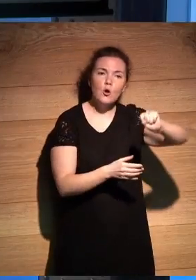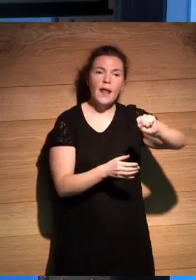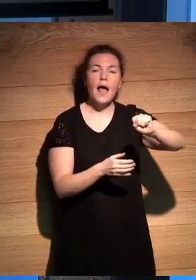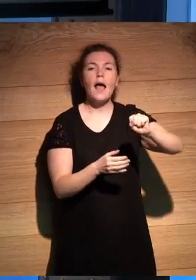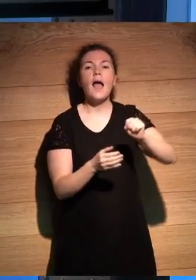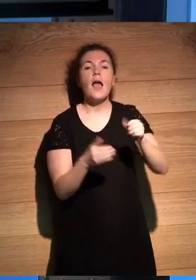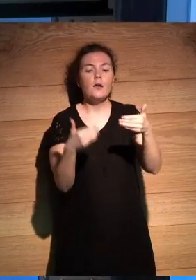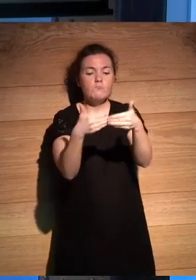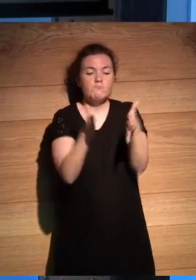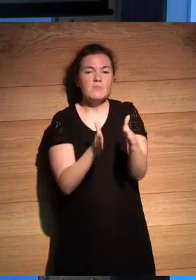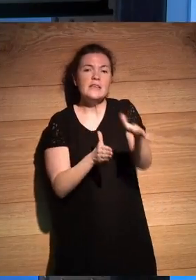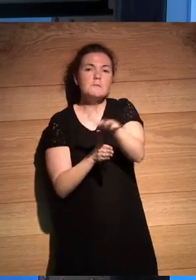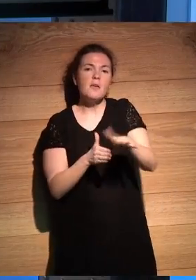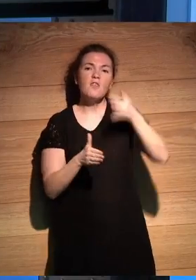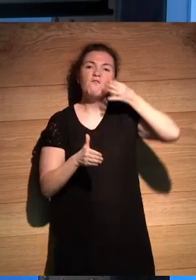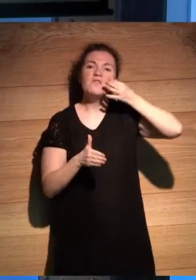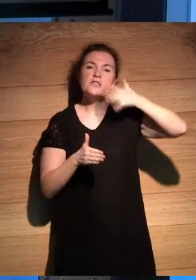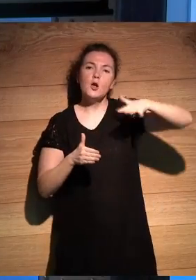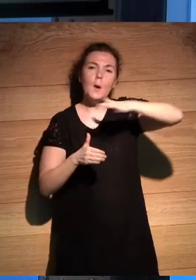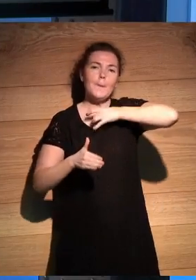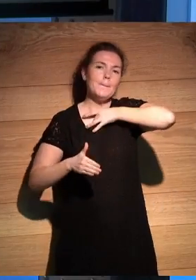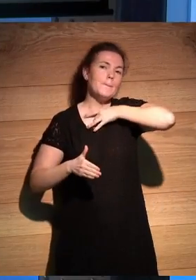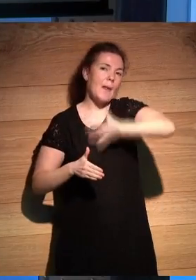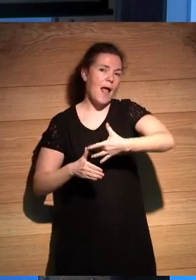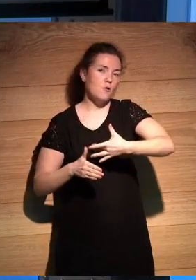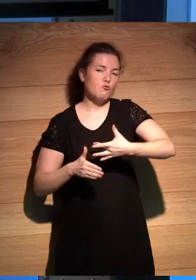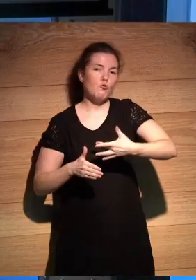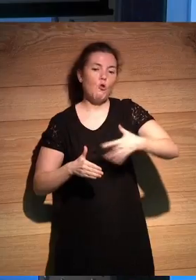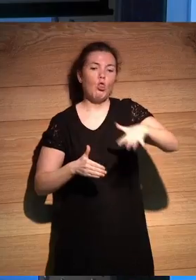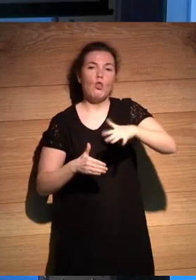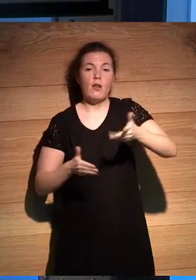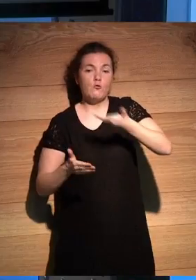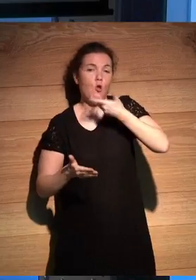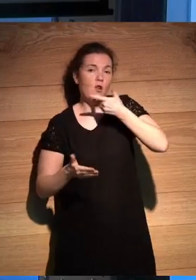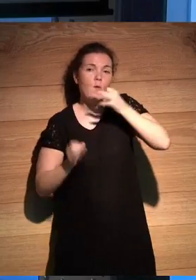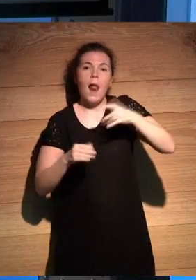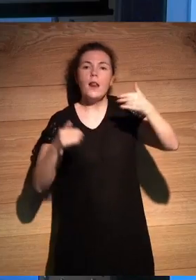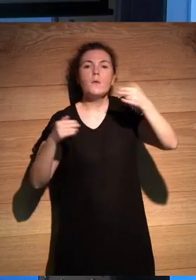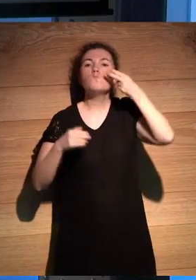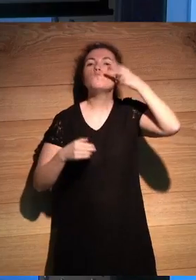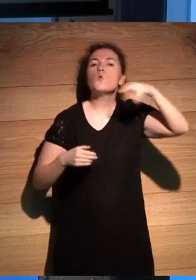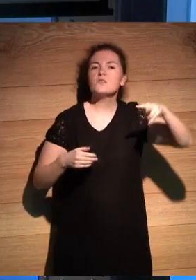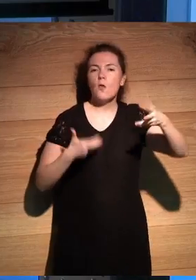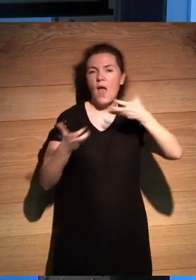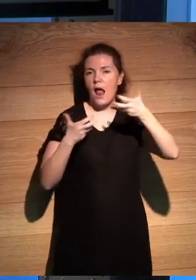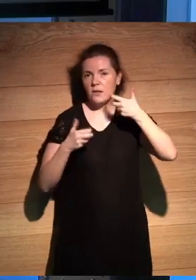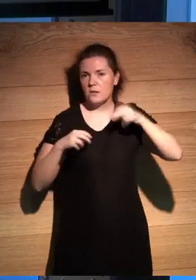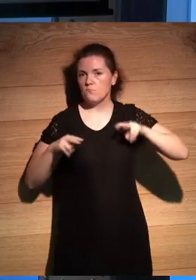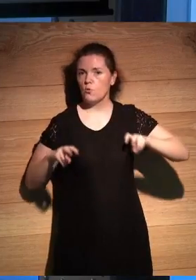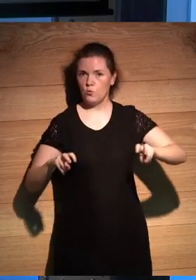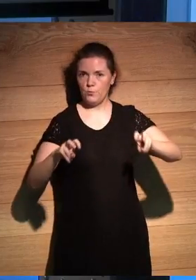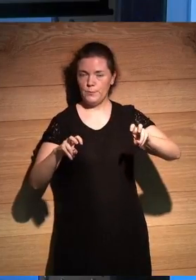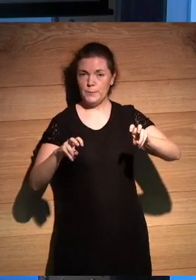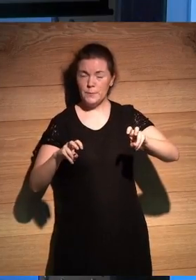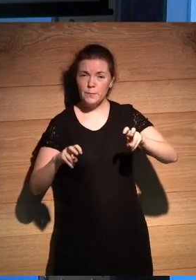cube, en un espacio físico blanco sobre cualquiera, como todos conocemos, de un museo de arte contemporáneo en el que